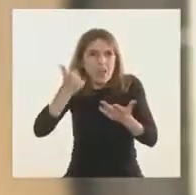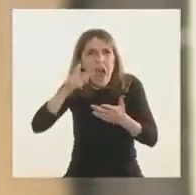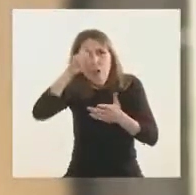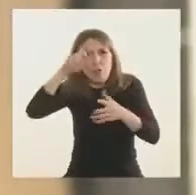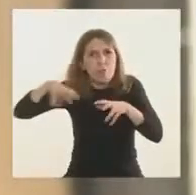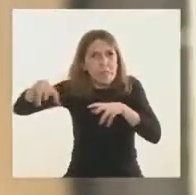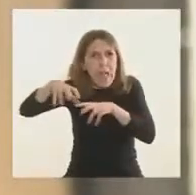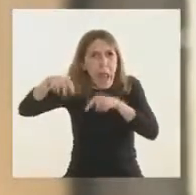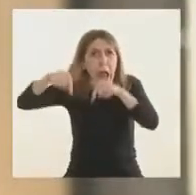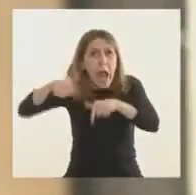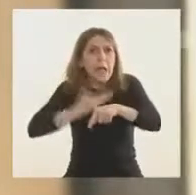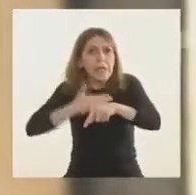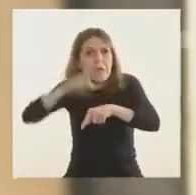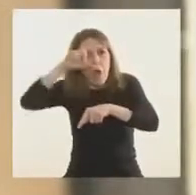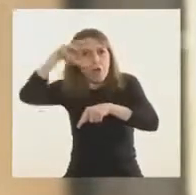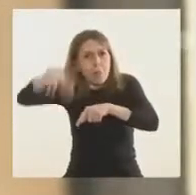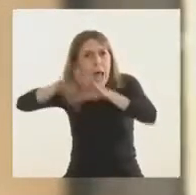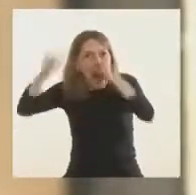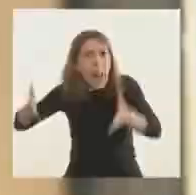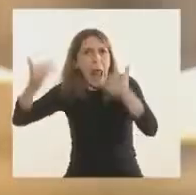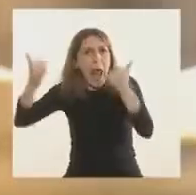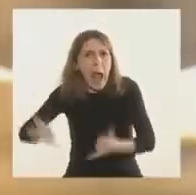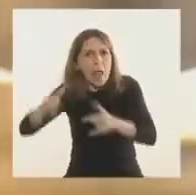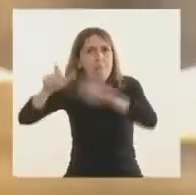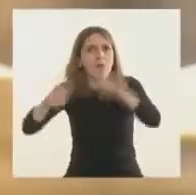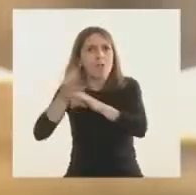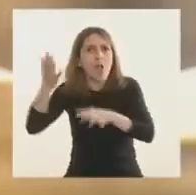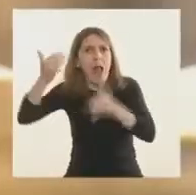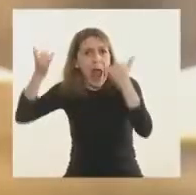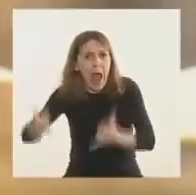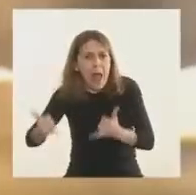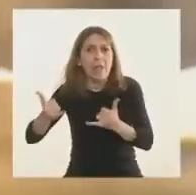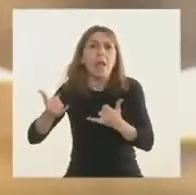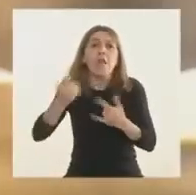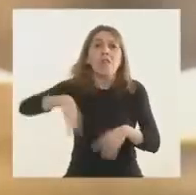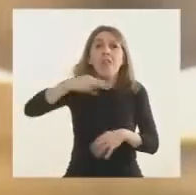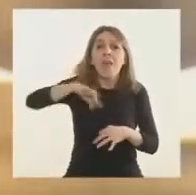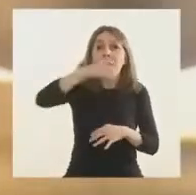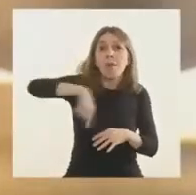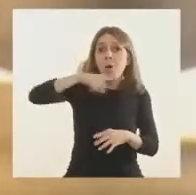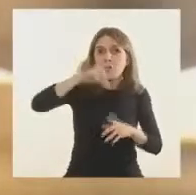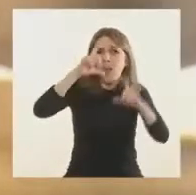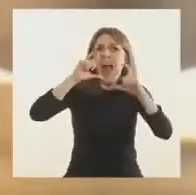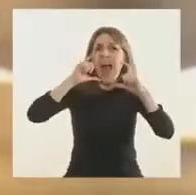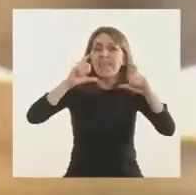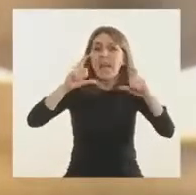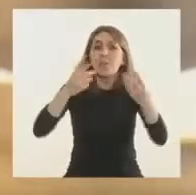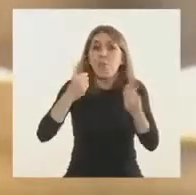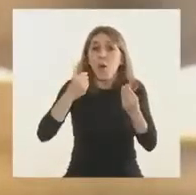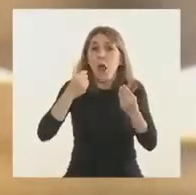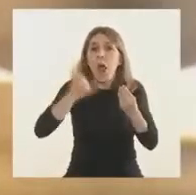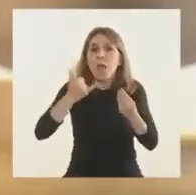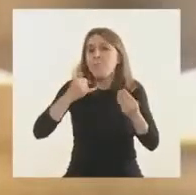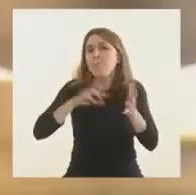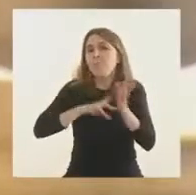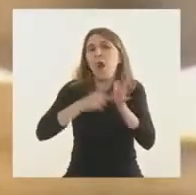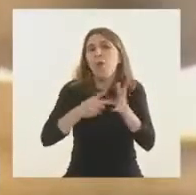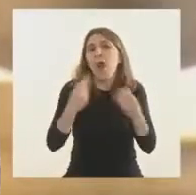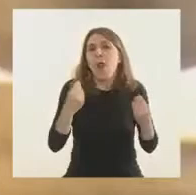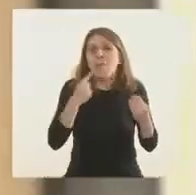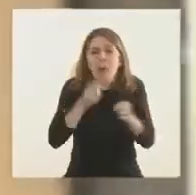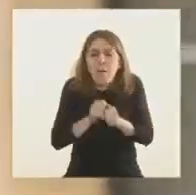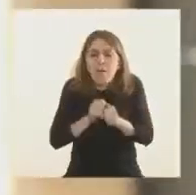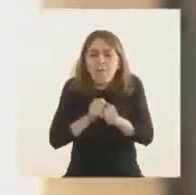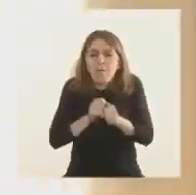la realidad es que tenemos que estar muy atentos, porque el problema de diseminación del virus